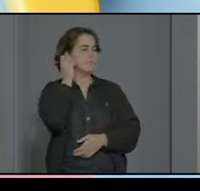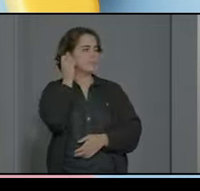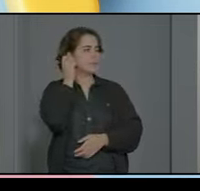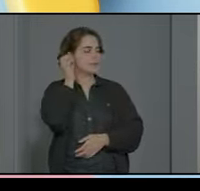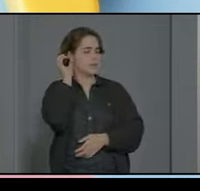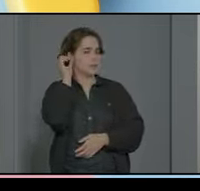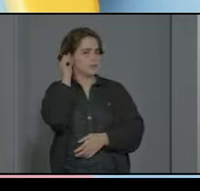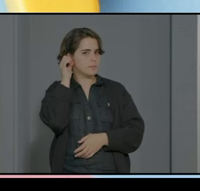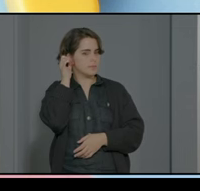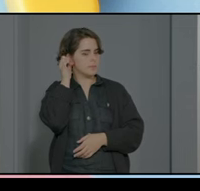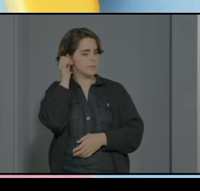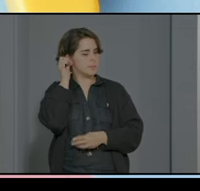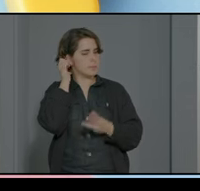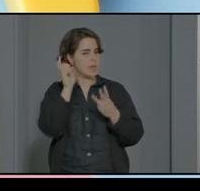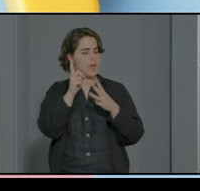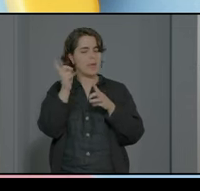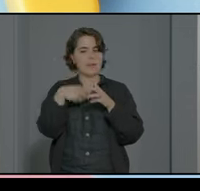en un segundo nivel